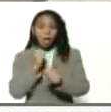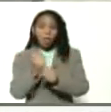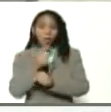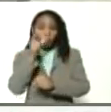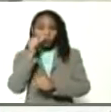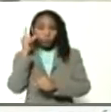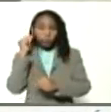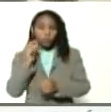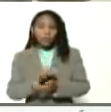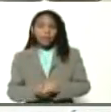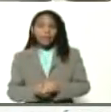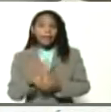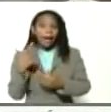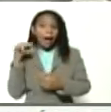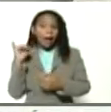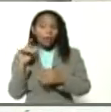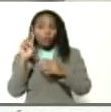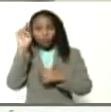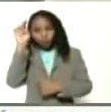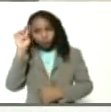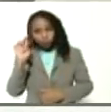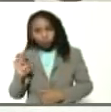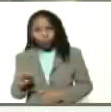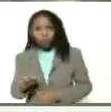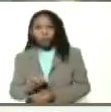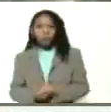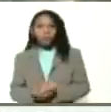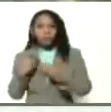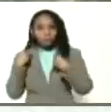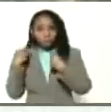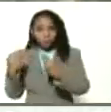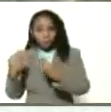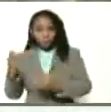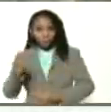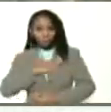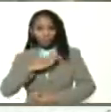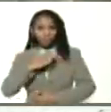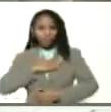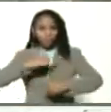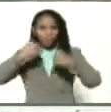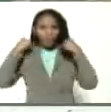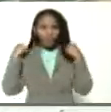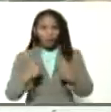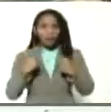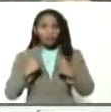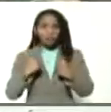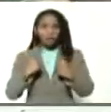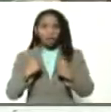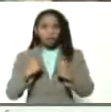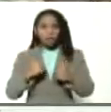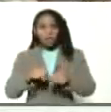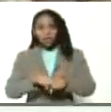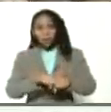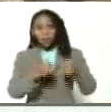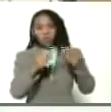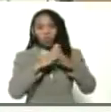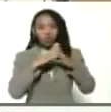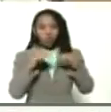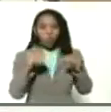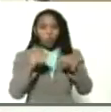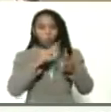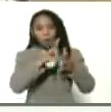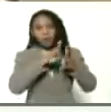trabajadoras que están todos los días presidente dando el pecho poniendo la cara y rompiendo todos los